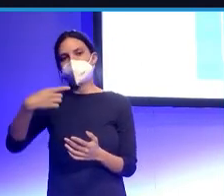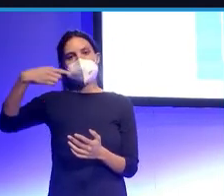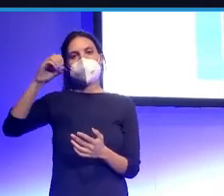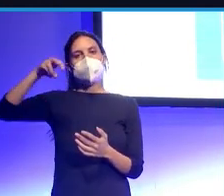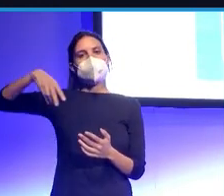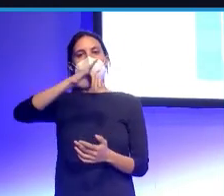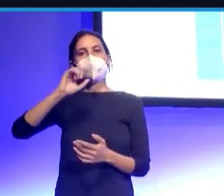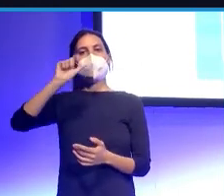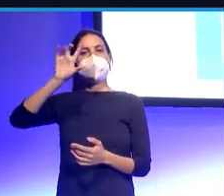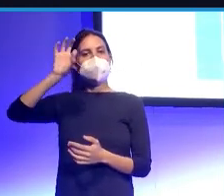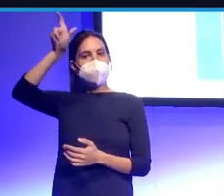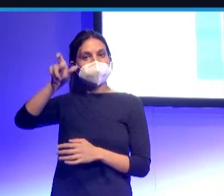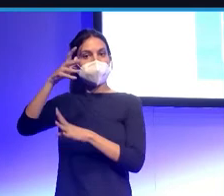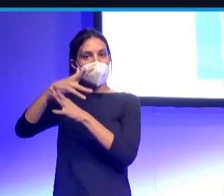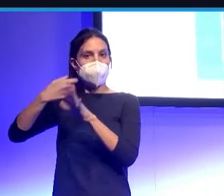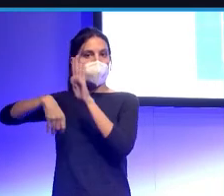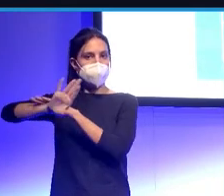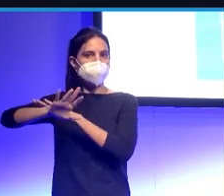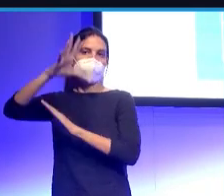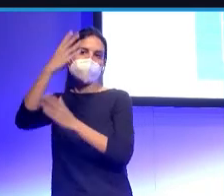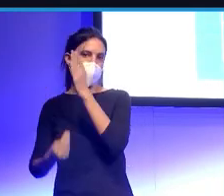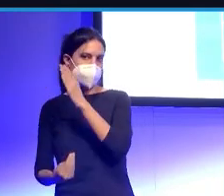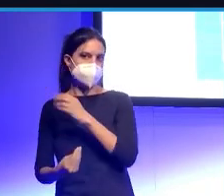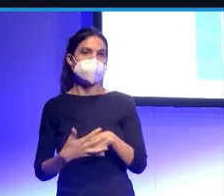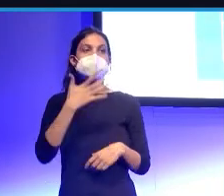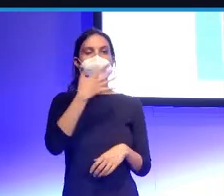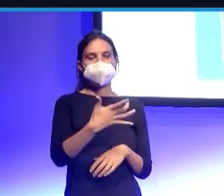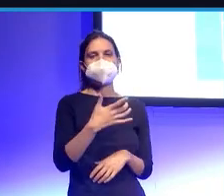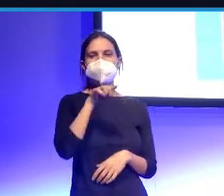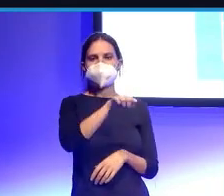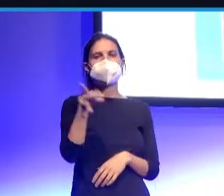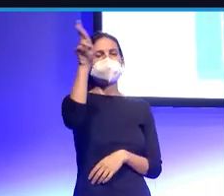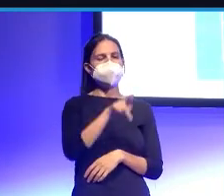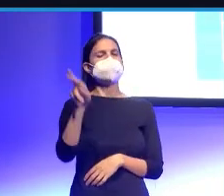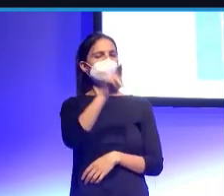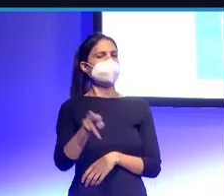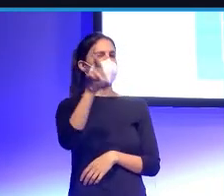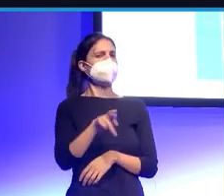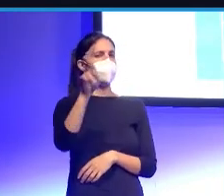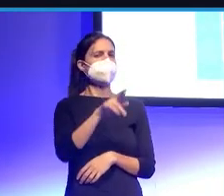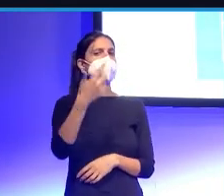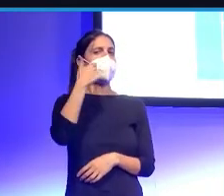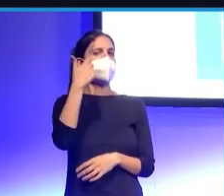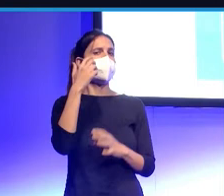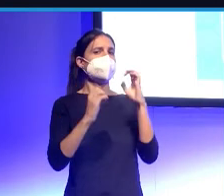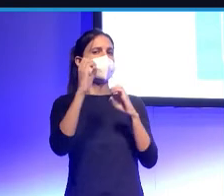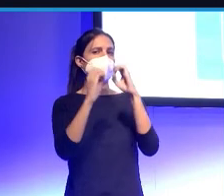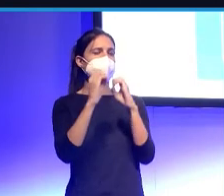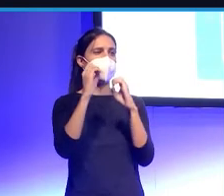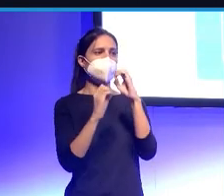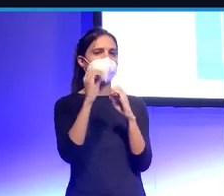ha fallado, ¿no? Este es el concepto de simular, que lo que nos viene a decir, si lo hacemos un montón de veces, es qué probabilidad había de que